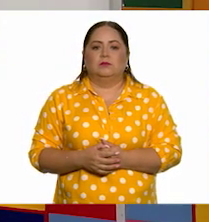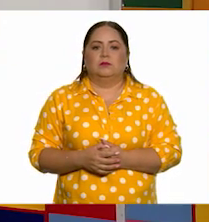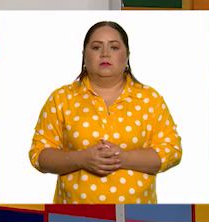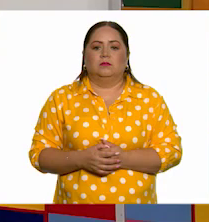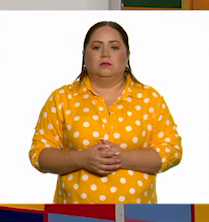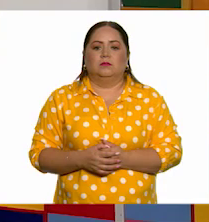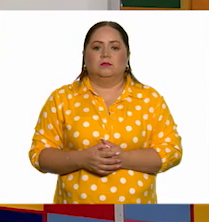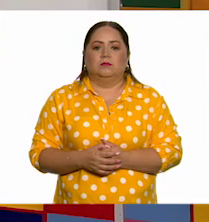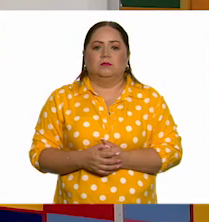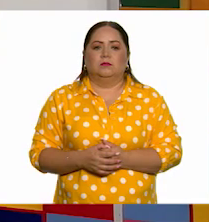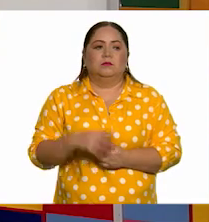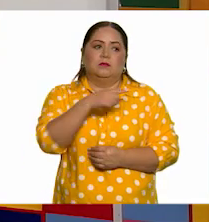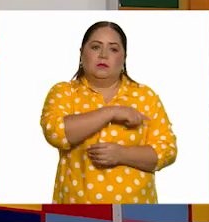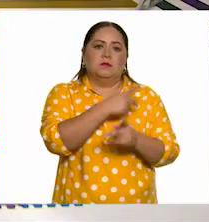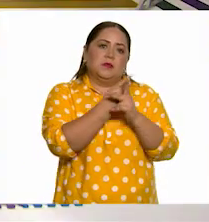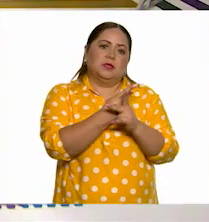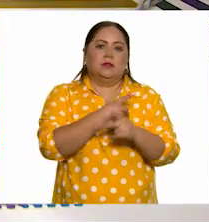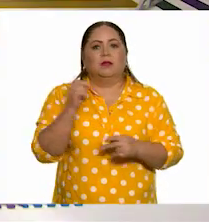Soy paciente.